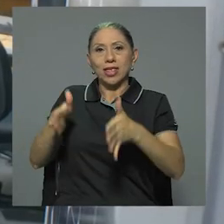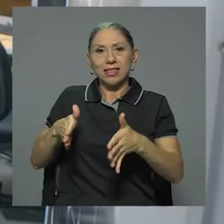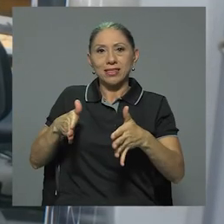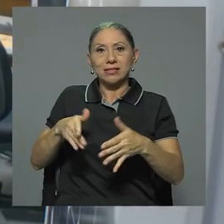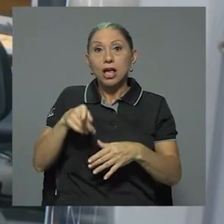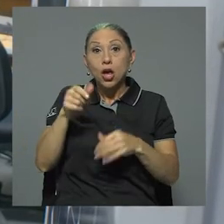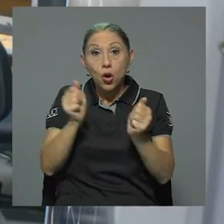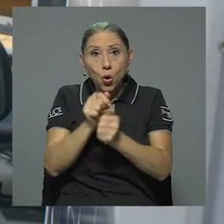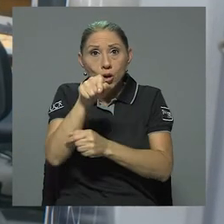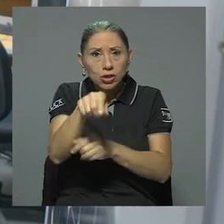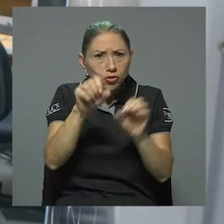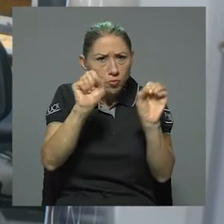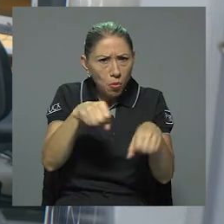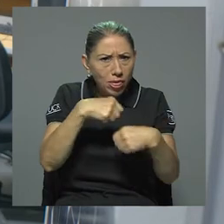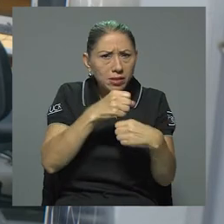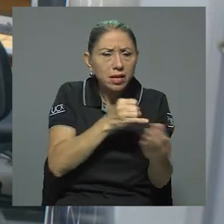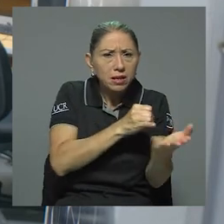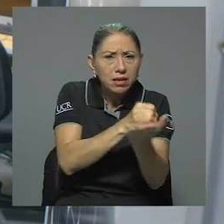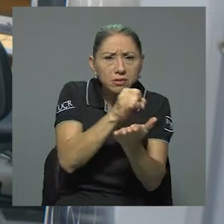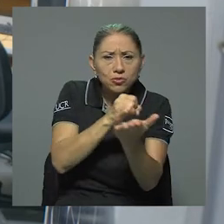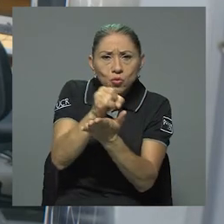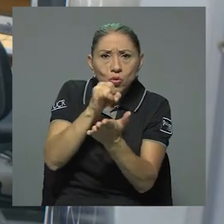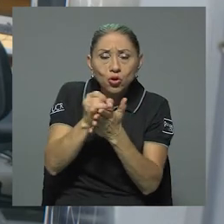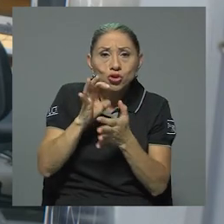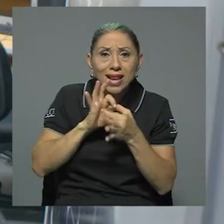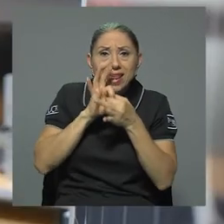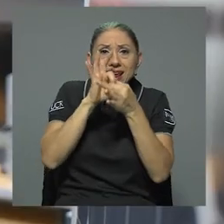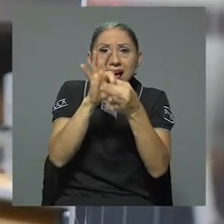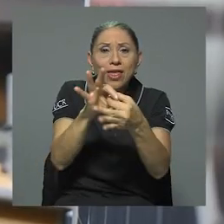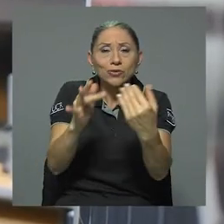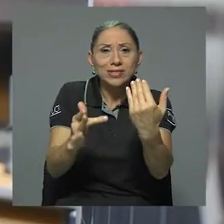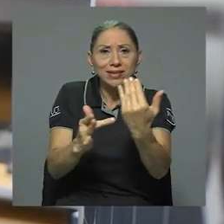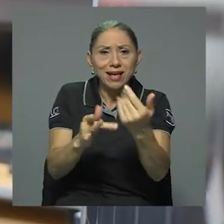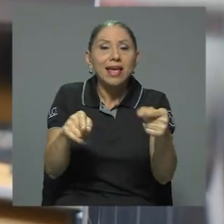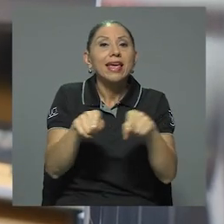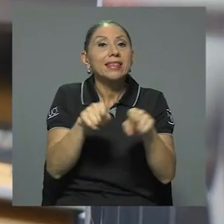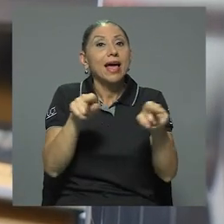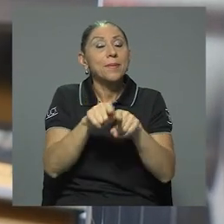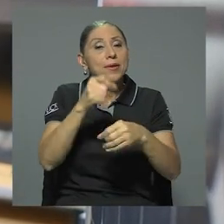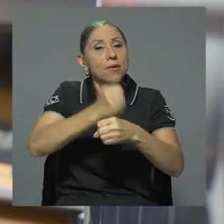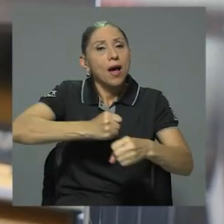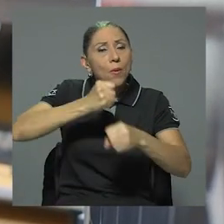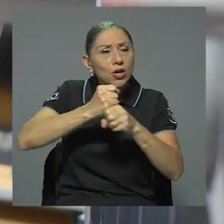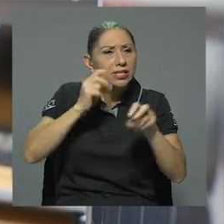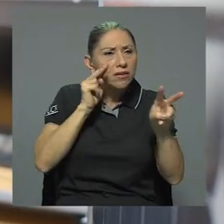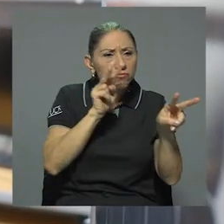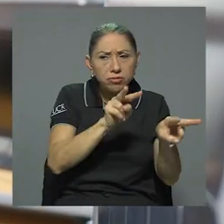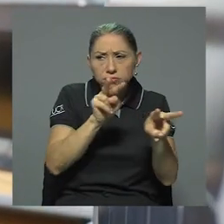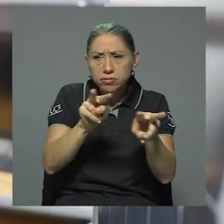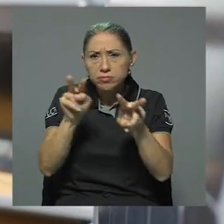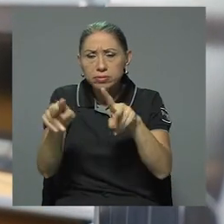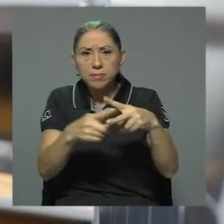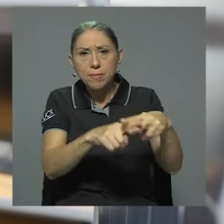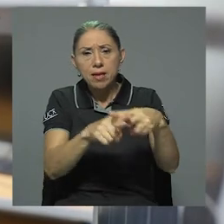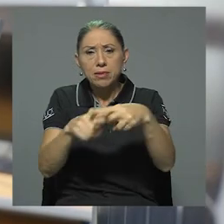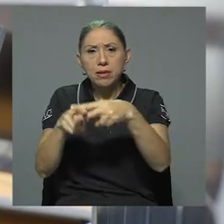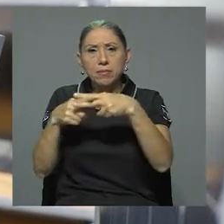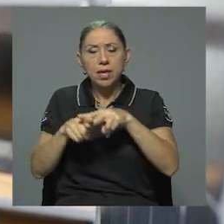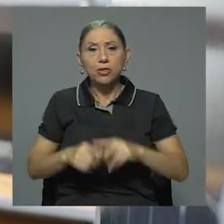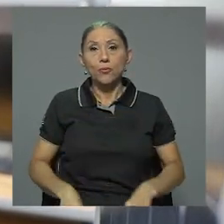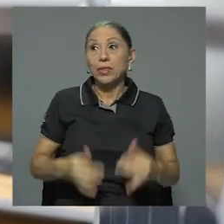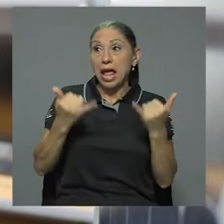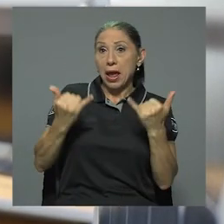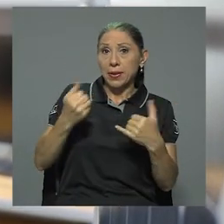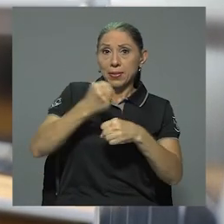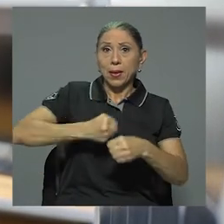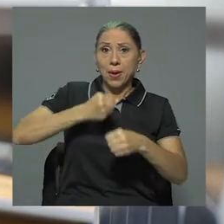desarrollar distintos estudios ligados a este tipo de tecnología, así como efectuar labores de inspección y mantenimiento. Estamos haciendo